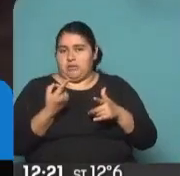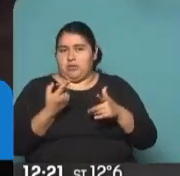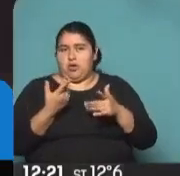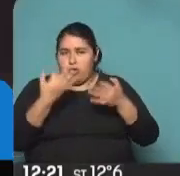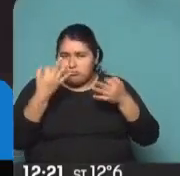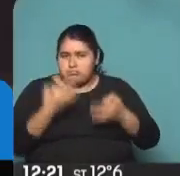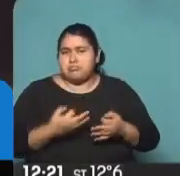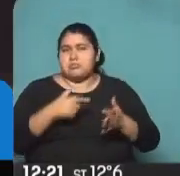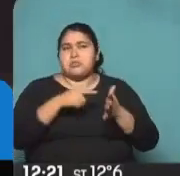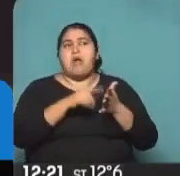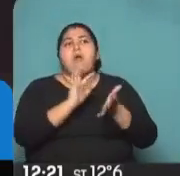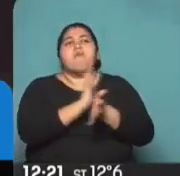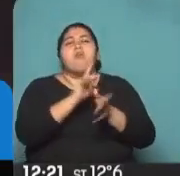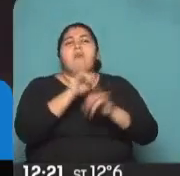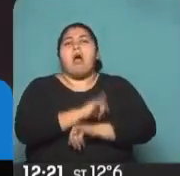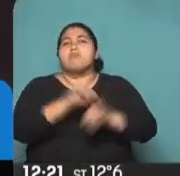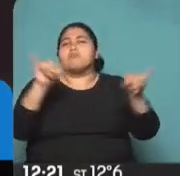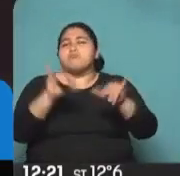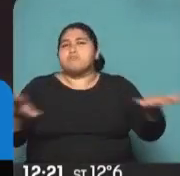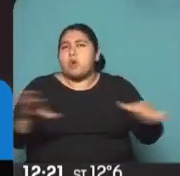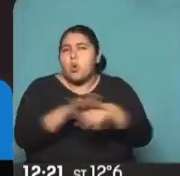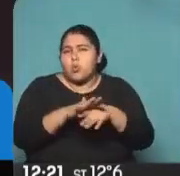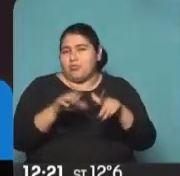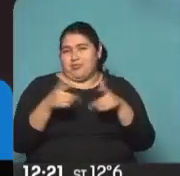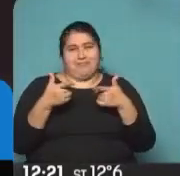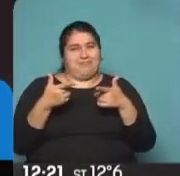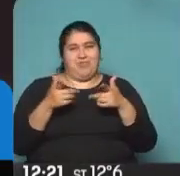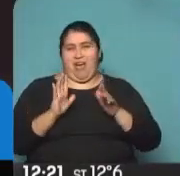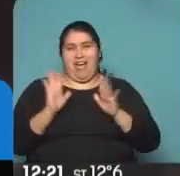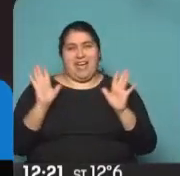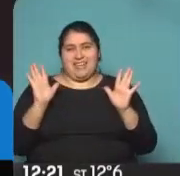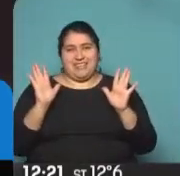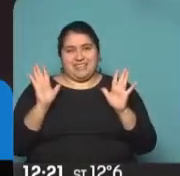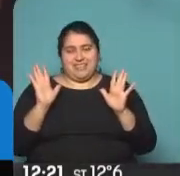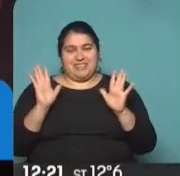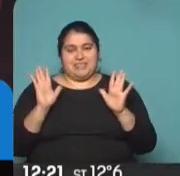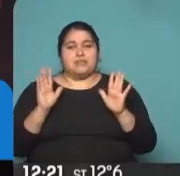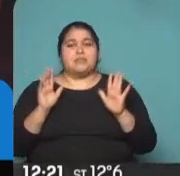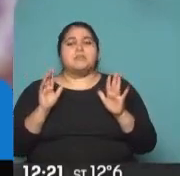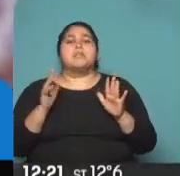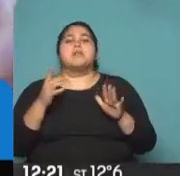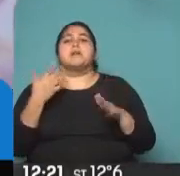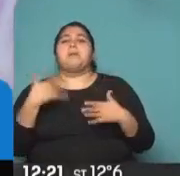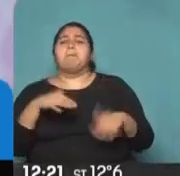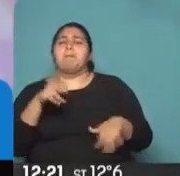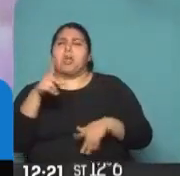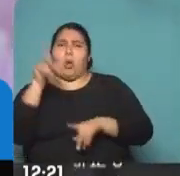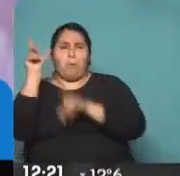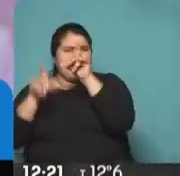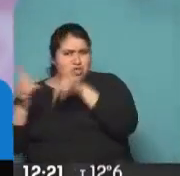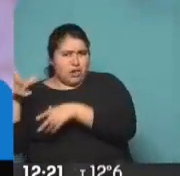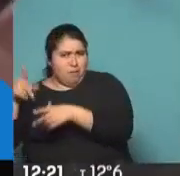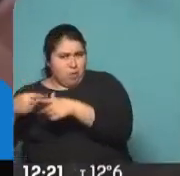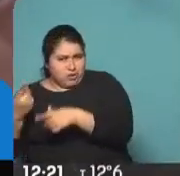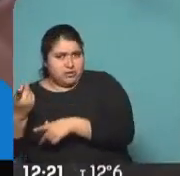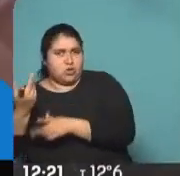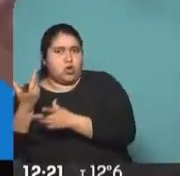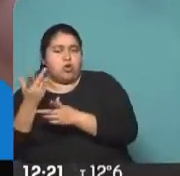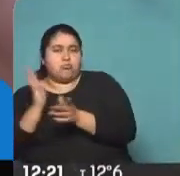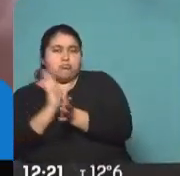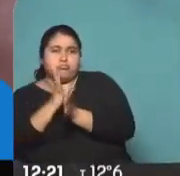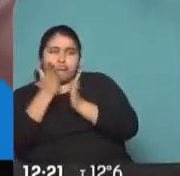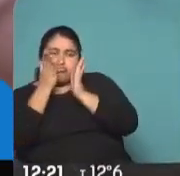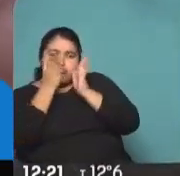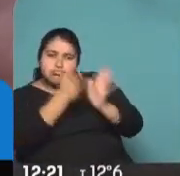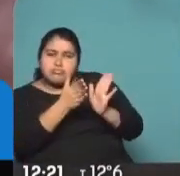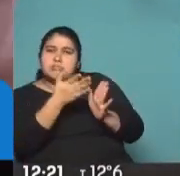predictiva tan fuerte. Pero los candidatos se apoyan mucho en las encuestas, ¿o no? Sí, sí, todo